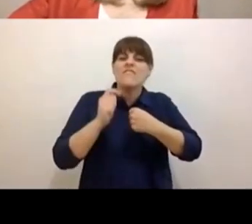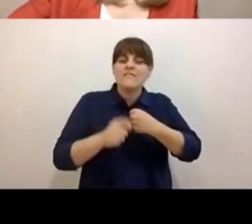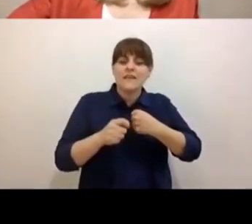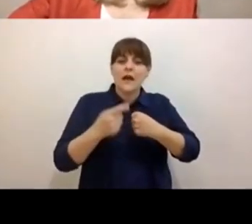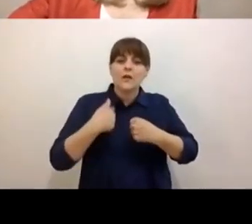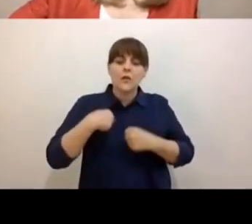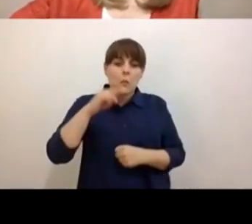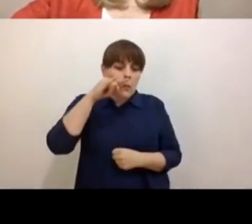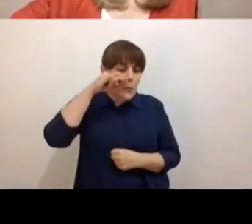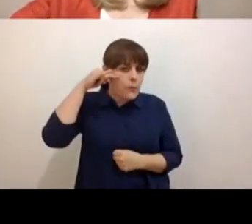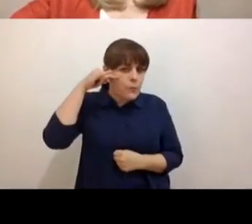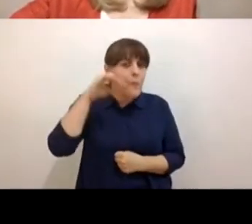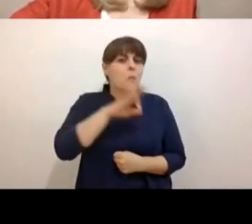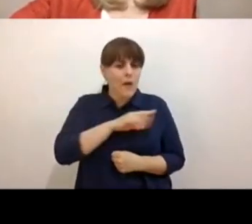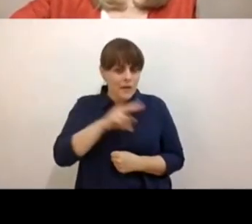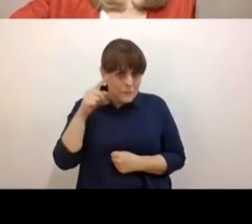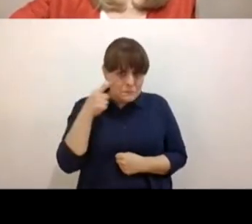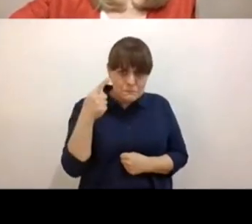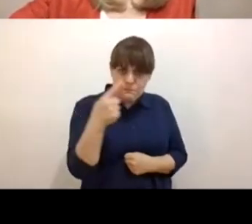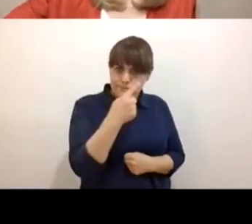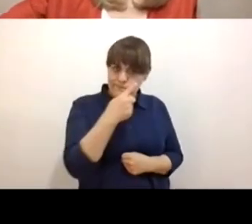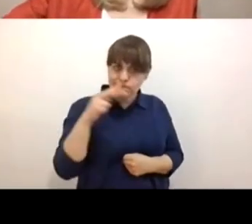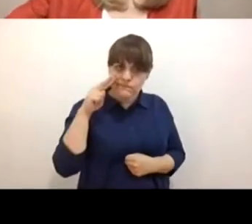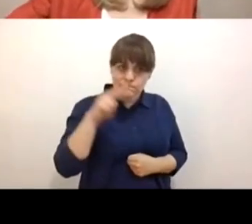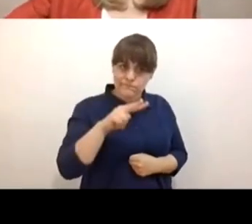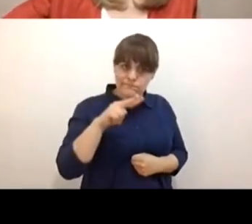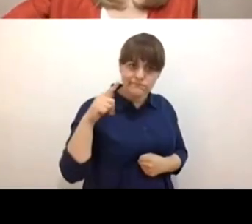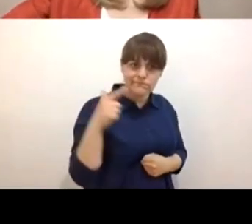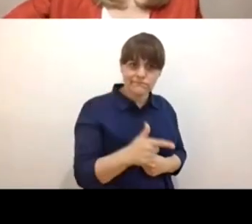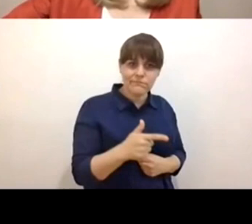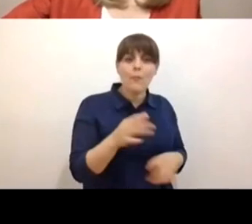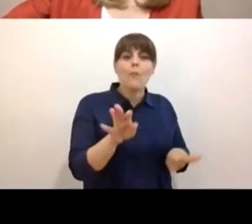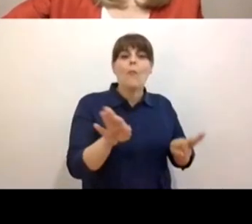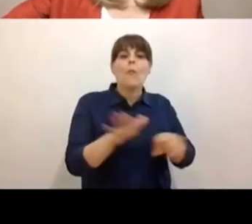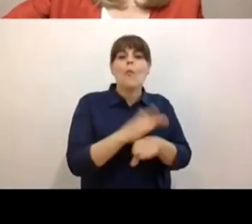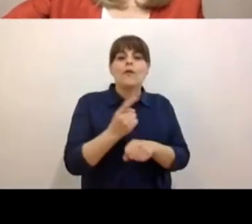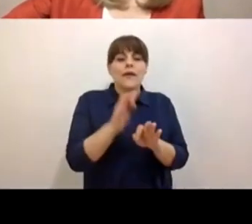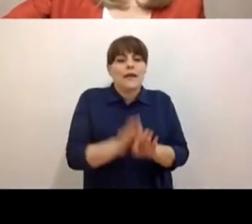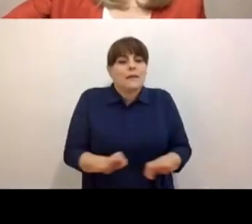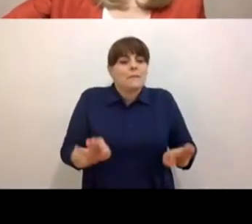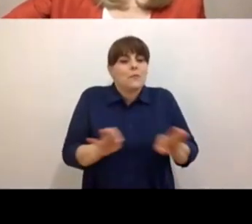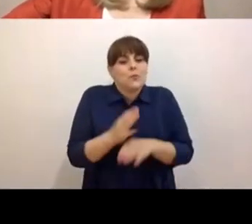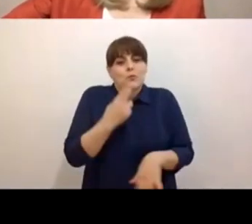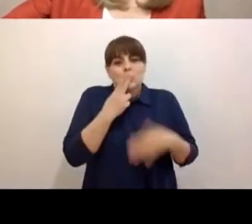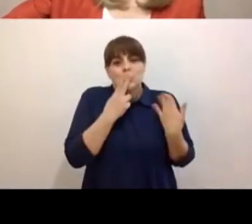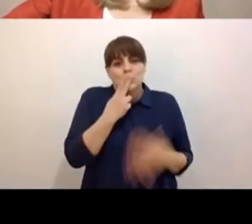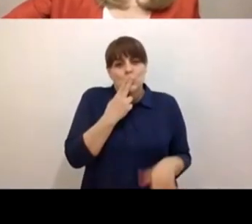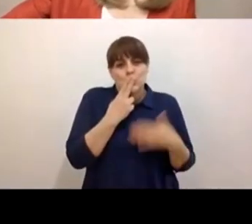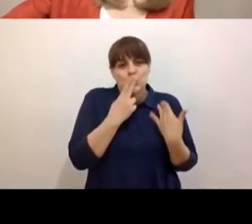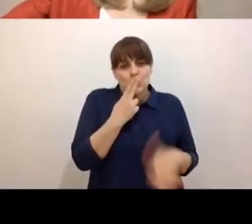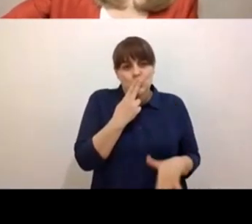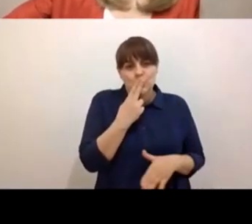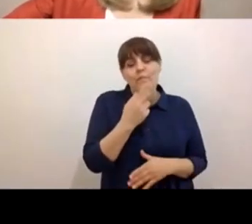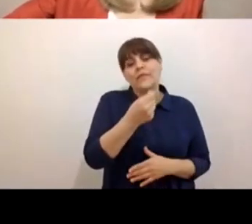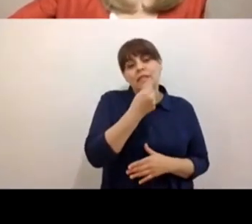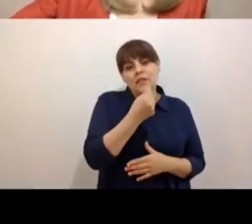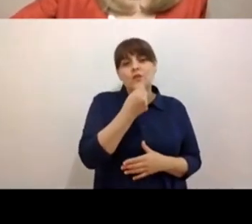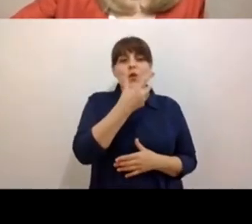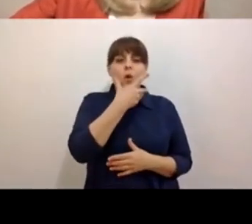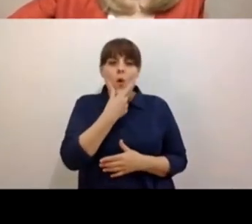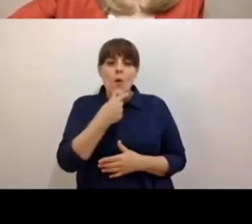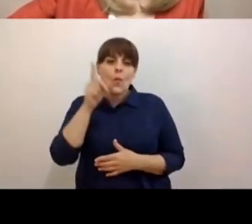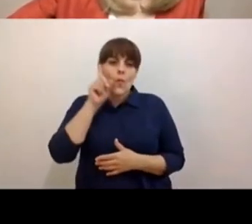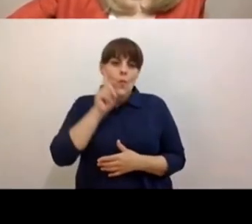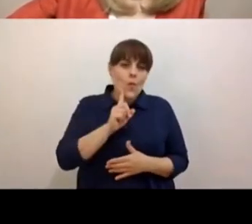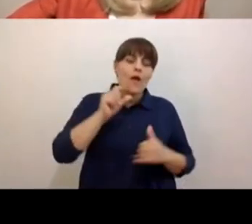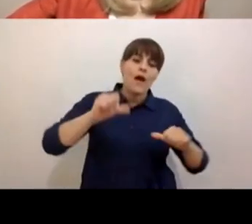esencial. Y si bien muchas son las experiencias de duelo vivido por los niños, niñas y adolescentes en el